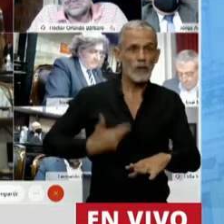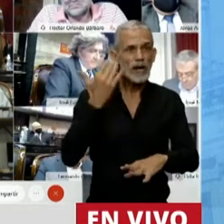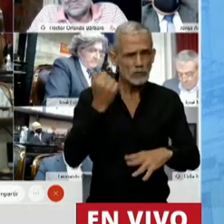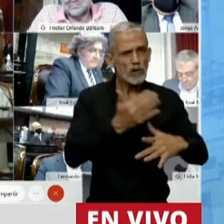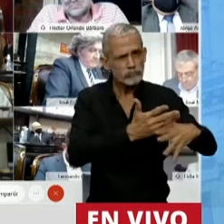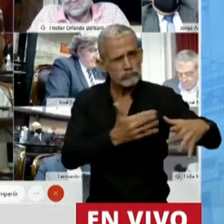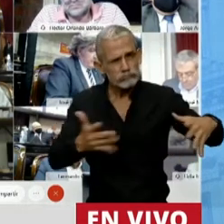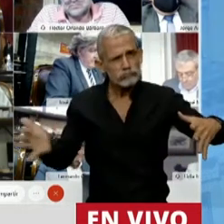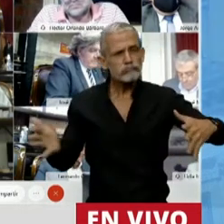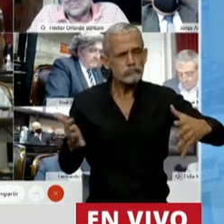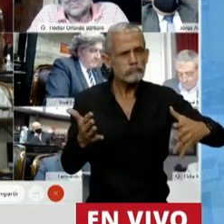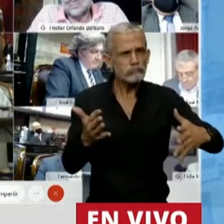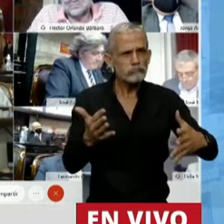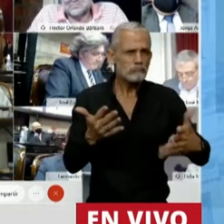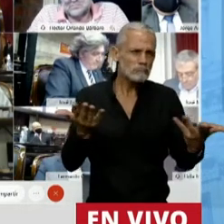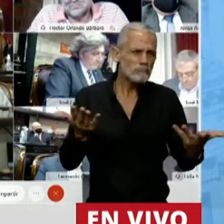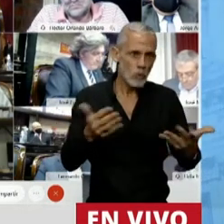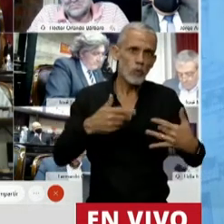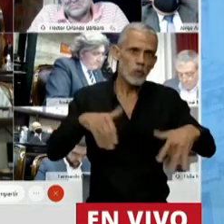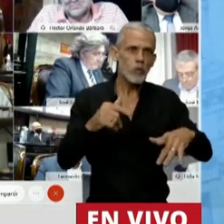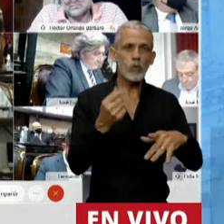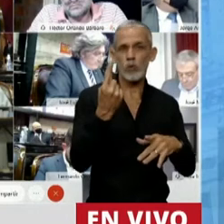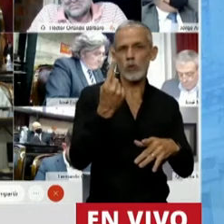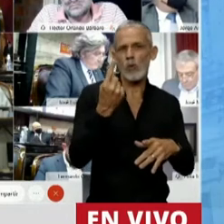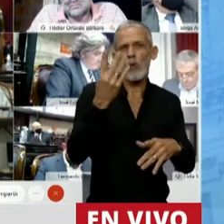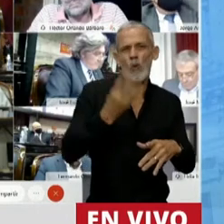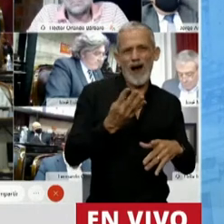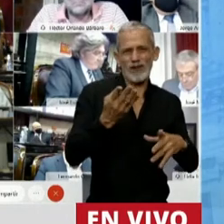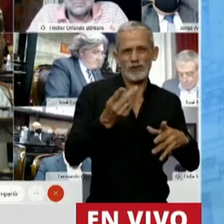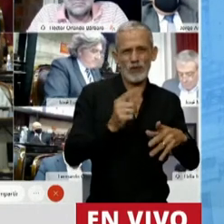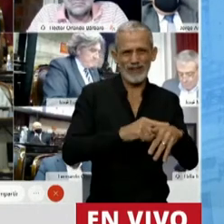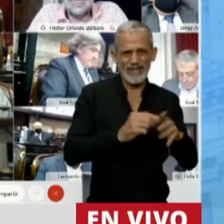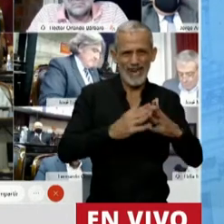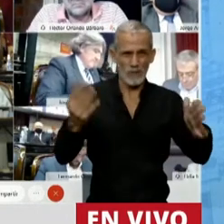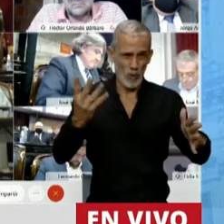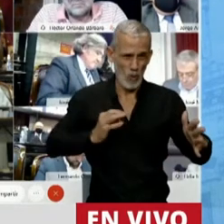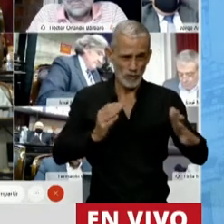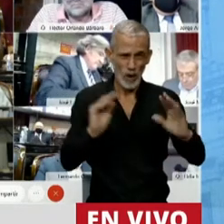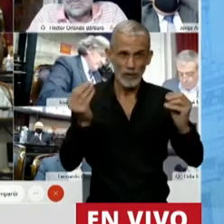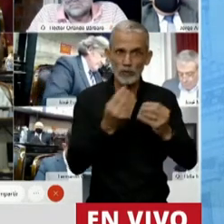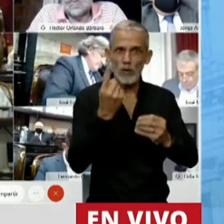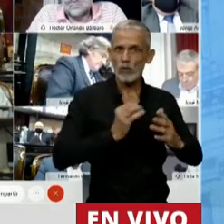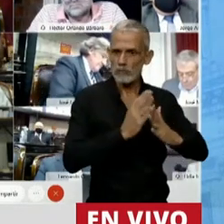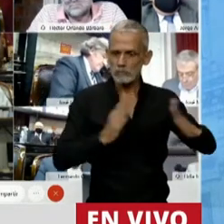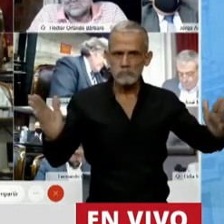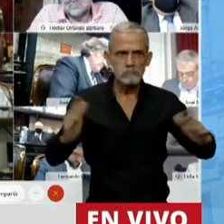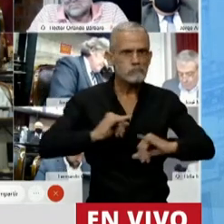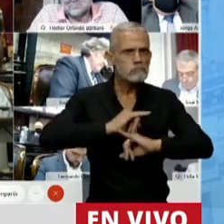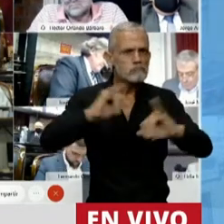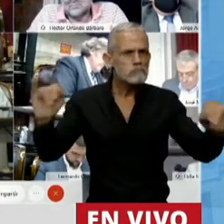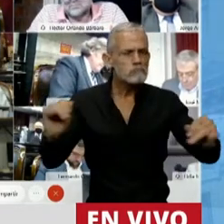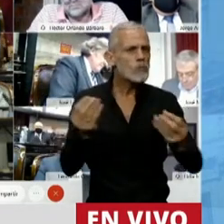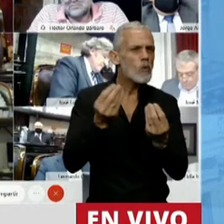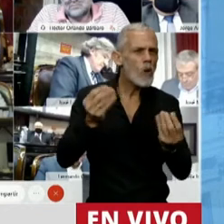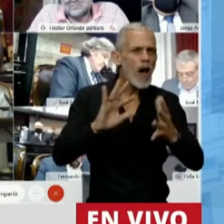transcurrido prácticamente la cuarta parte de su mandato y nos parece que todavía no le han dicho a los argentinos